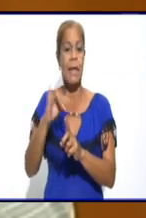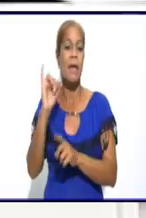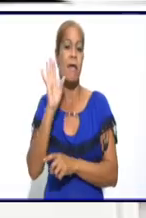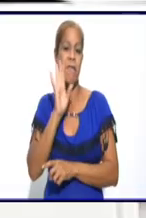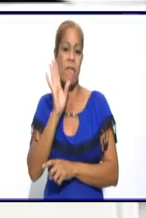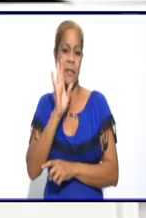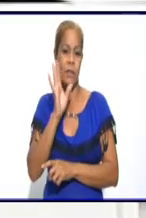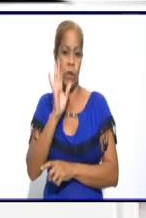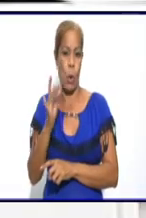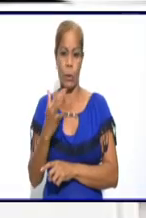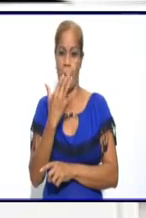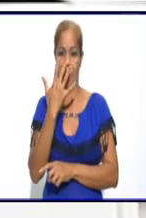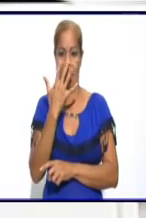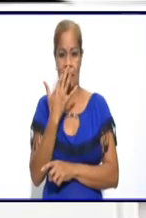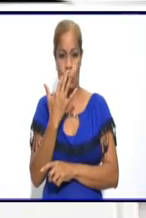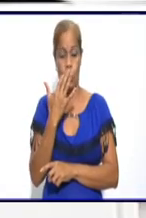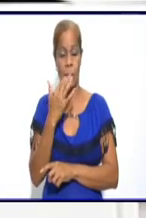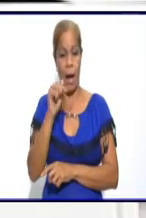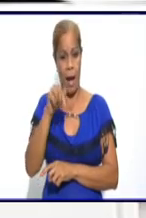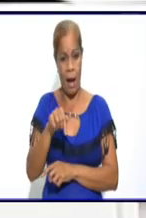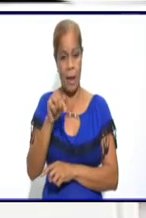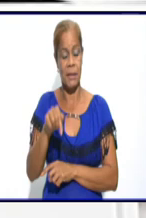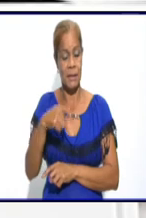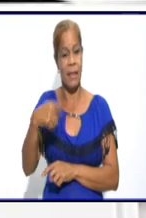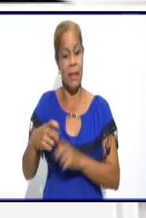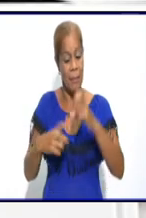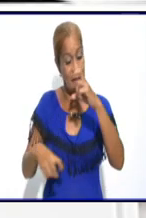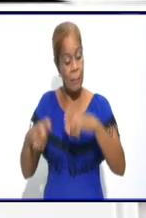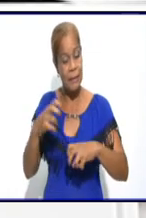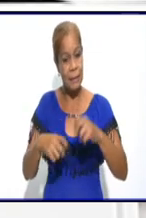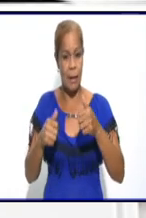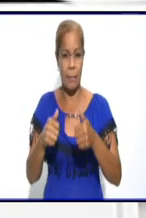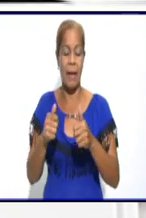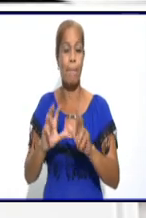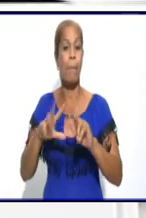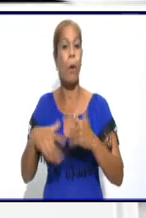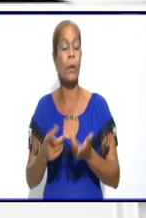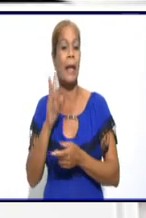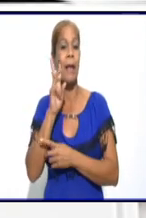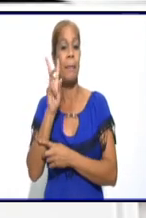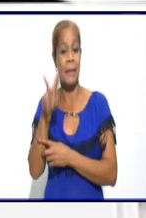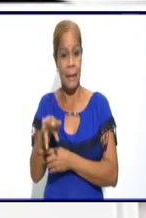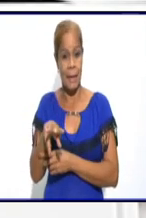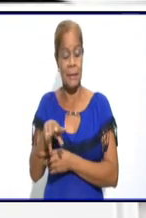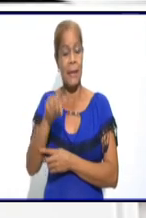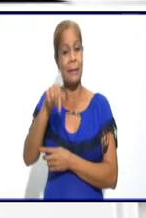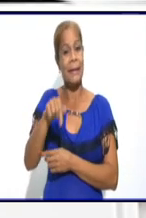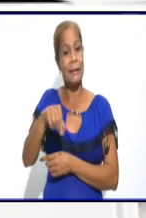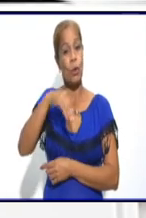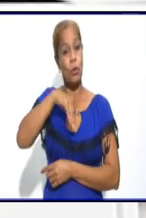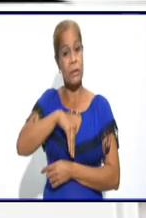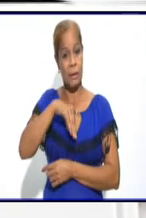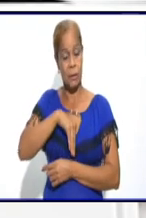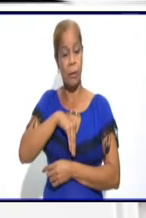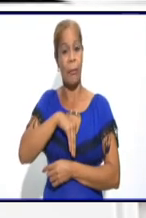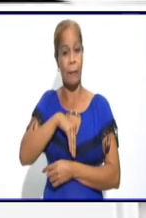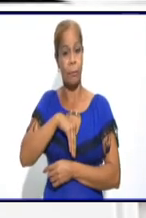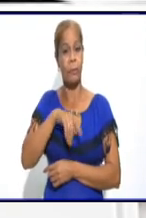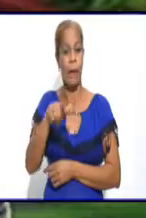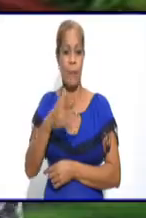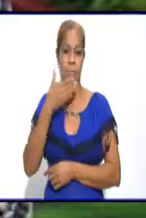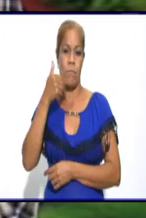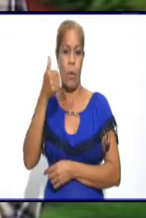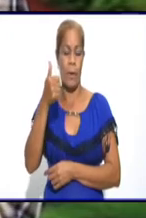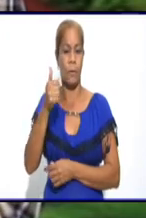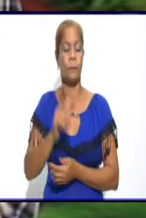elemento importante a tener en cuenta, sobre todo en estos momentos en que la vigilancia de estas infecciones respiratorias es tan importante. Municipios